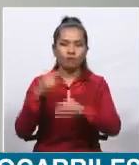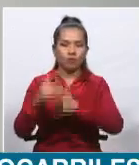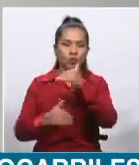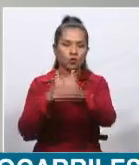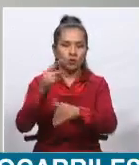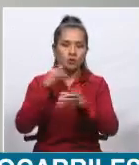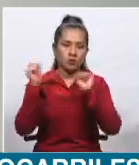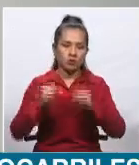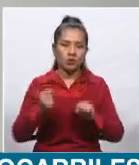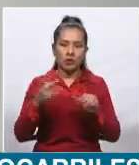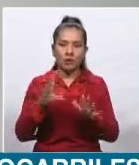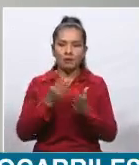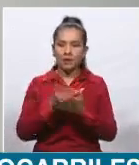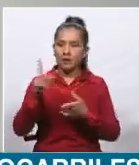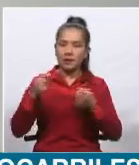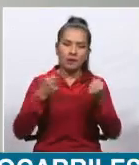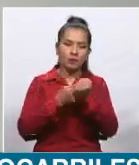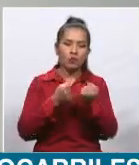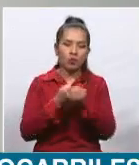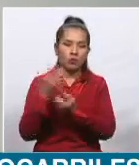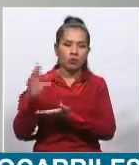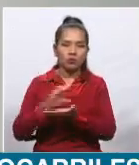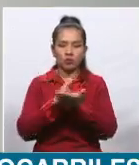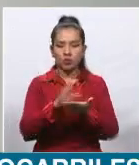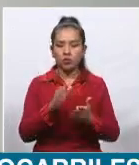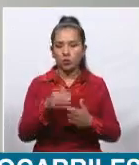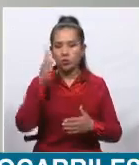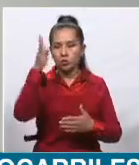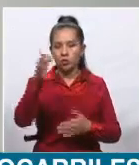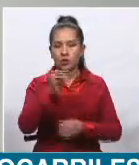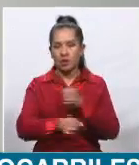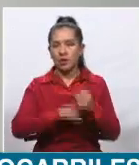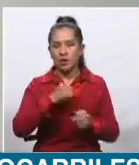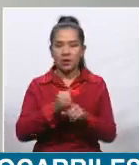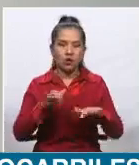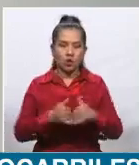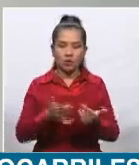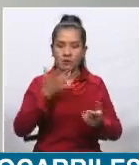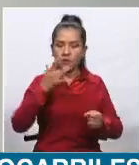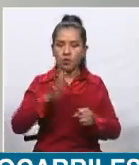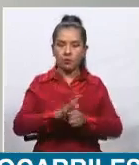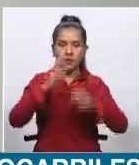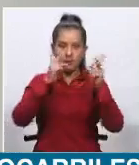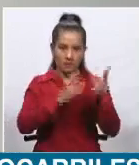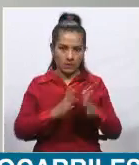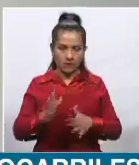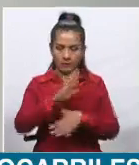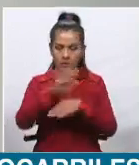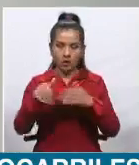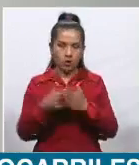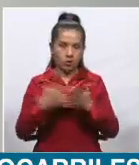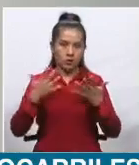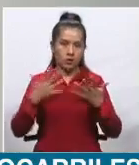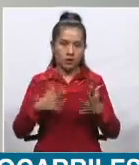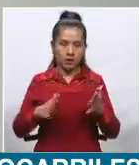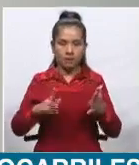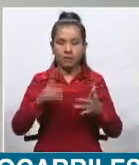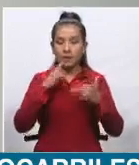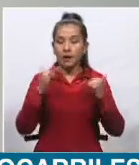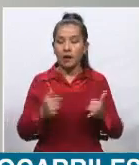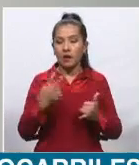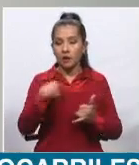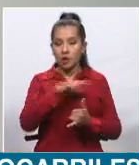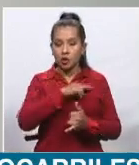obtener la inversión y el próximo año, como está comprometido y planificado en nuestro PEDES, nosotros estaríamos